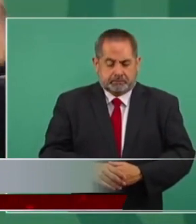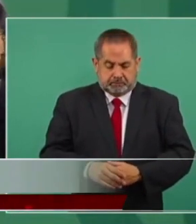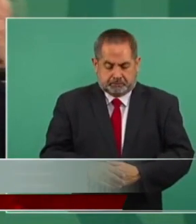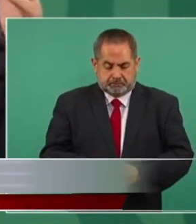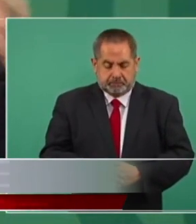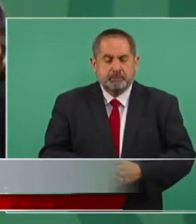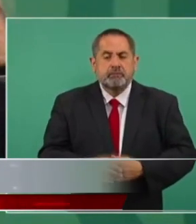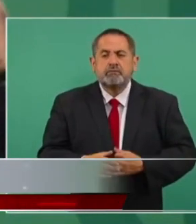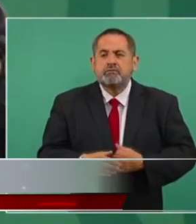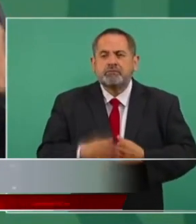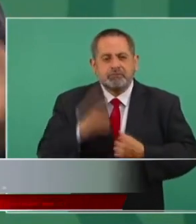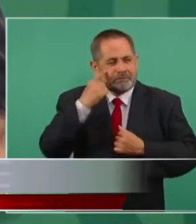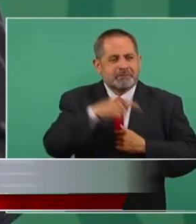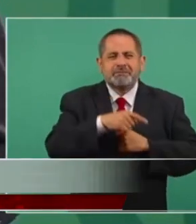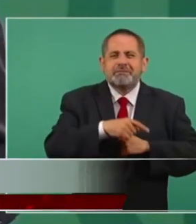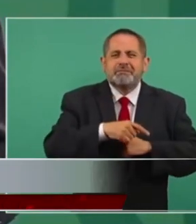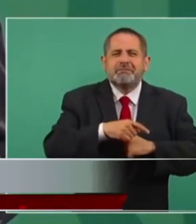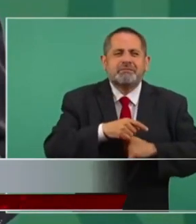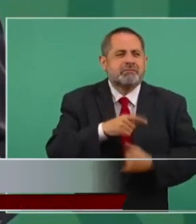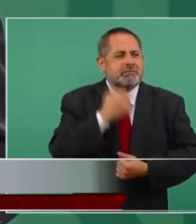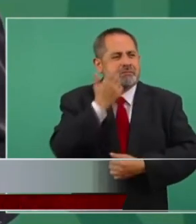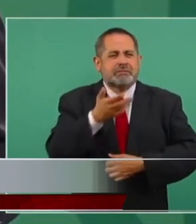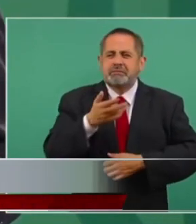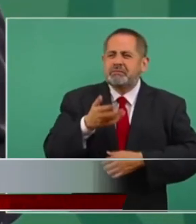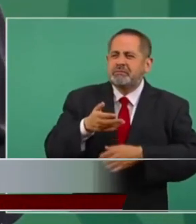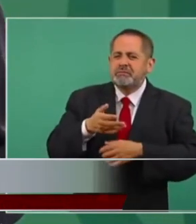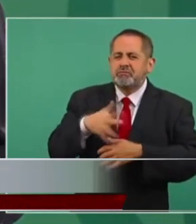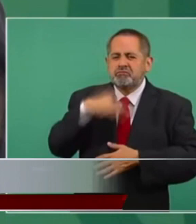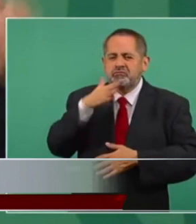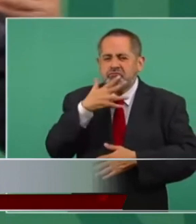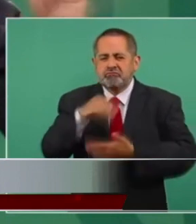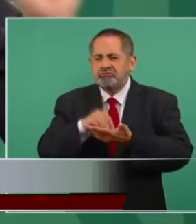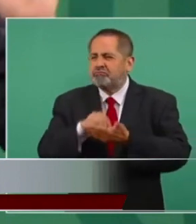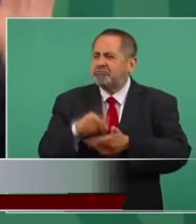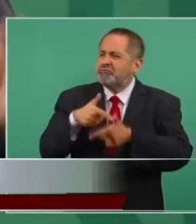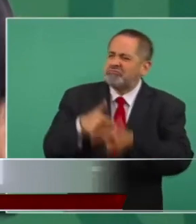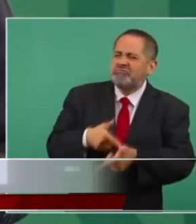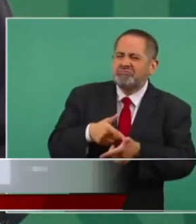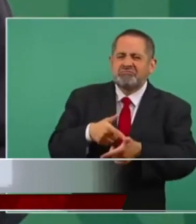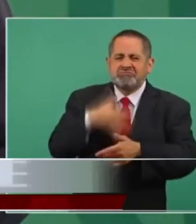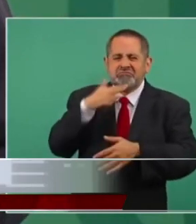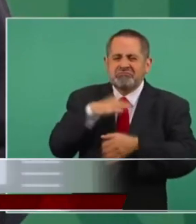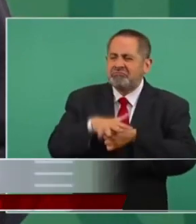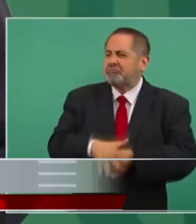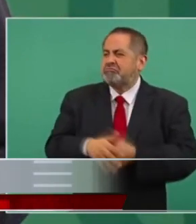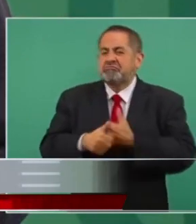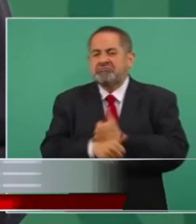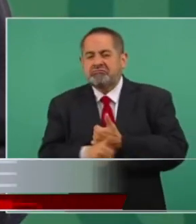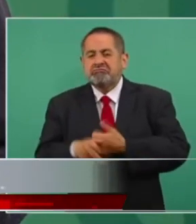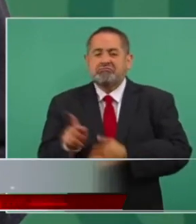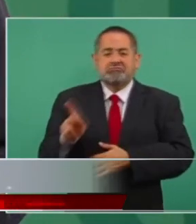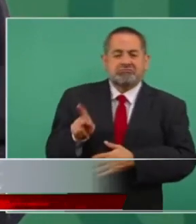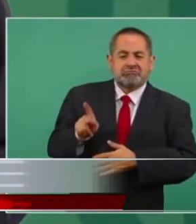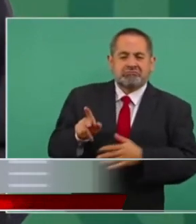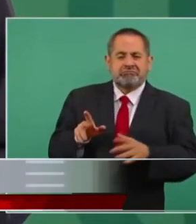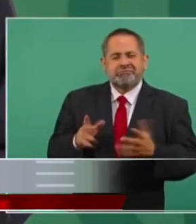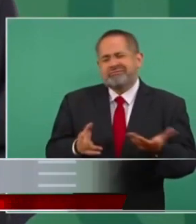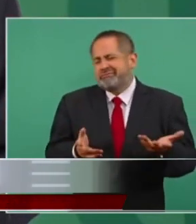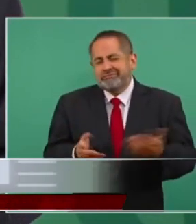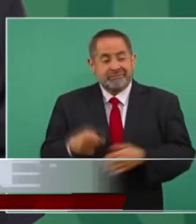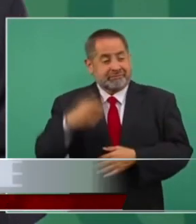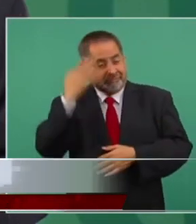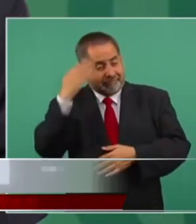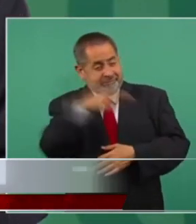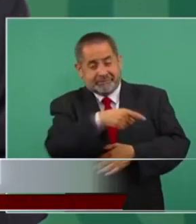cubrir, tapar la corrupción de México desde hace tiempo imagínense el señor